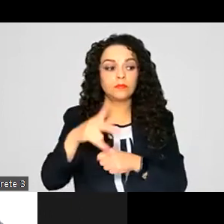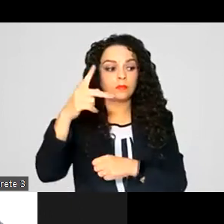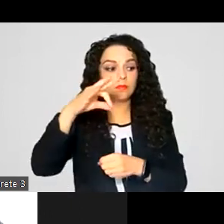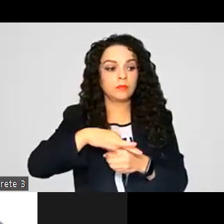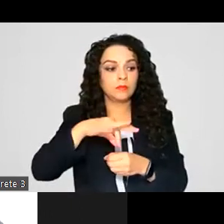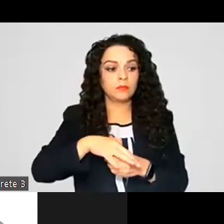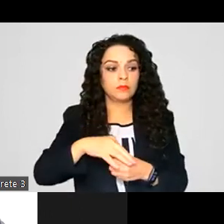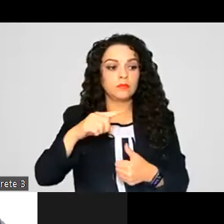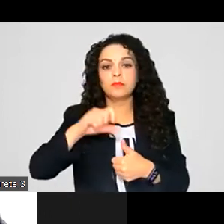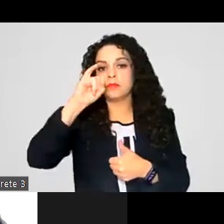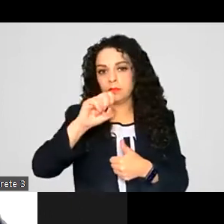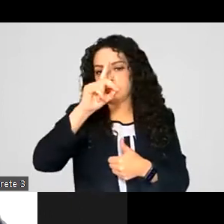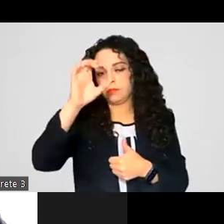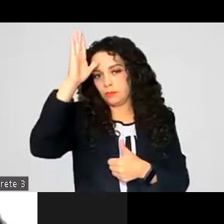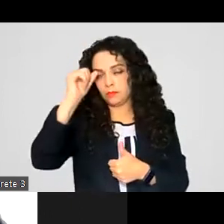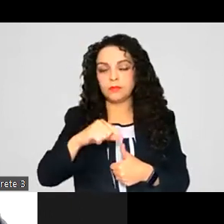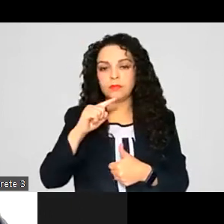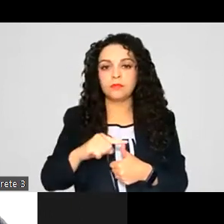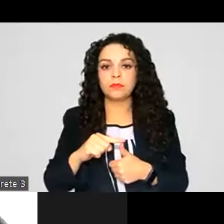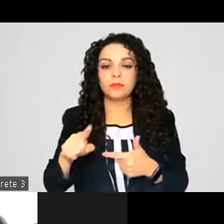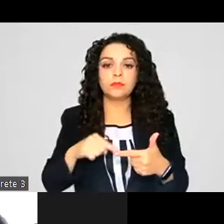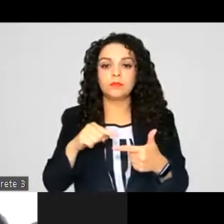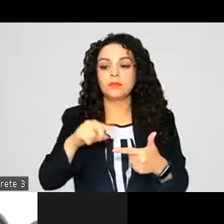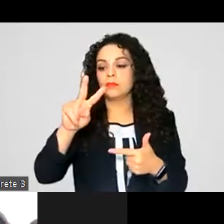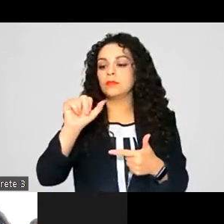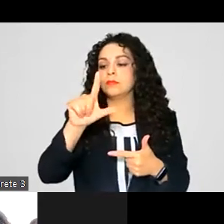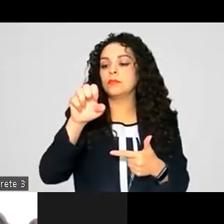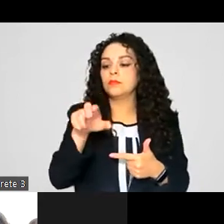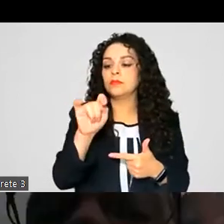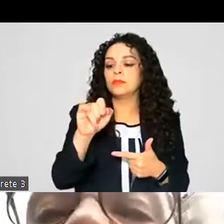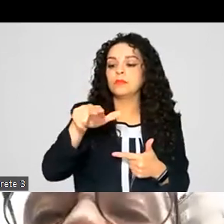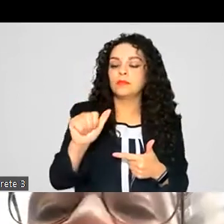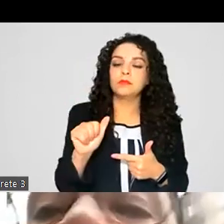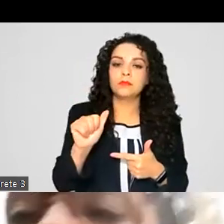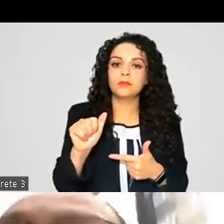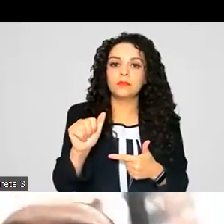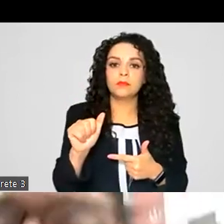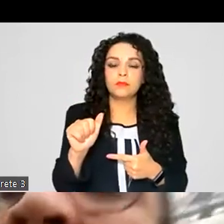Núñez, a favor Diputada Valentina Valiá Batres Guadarrama